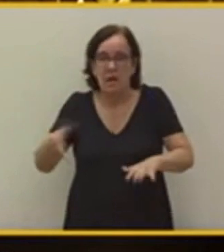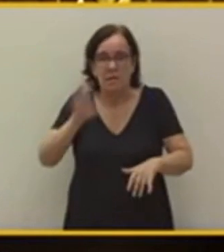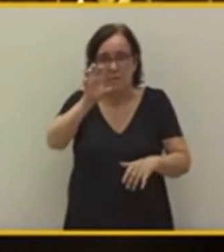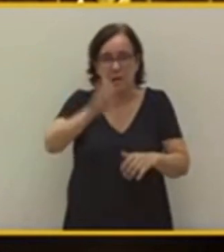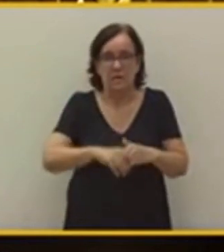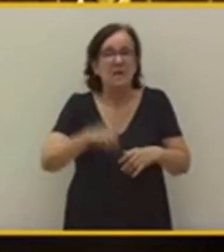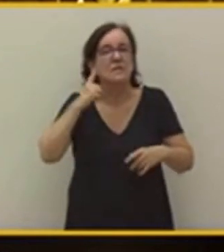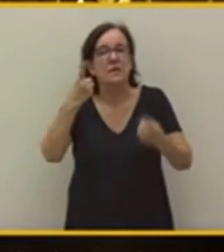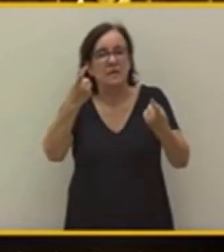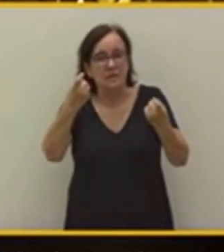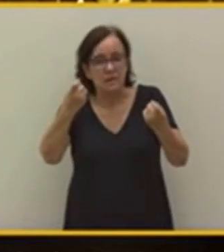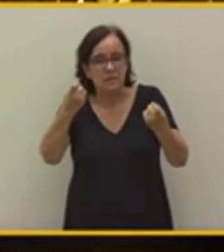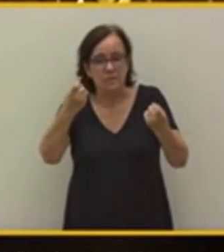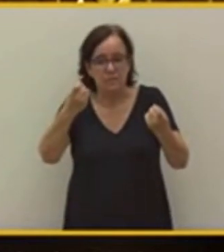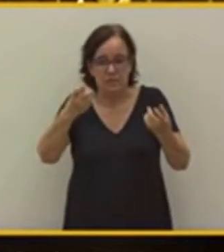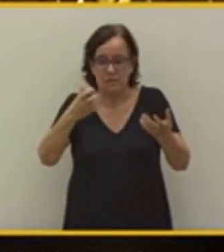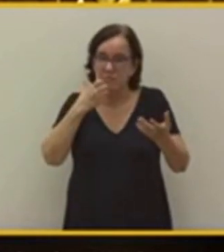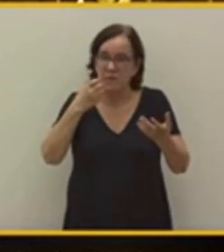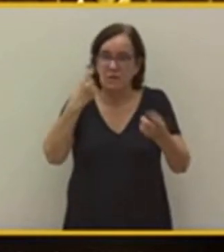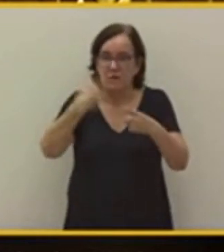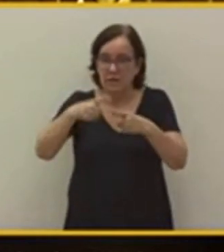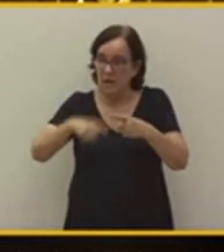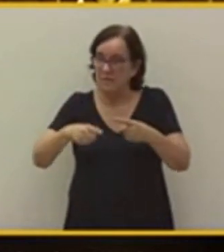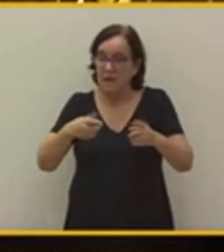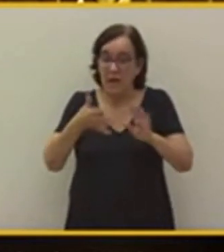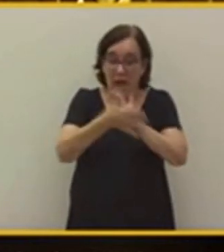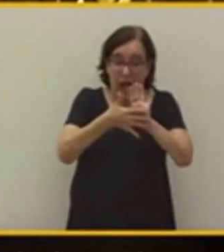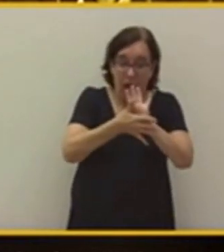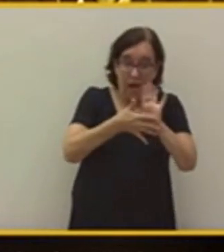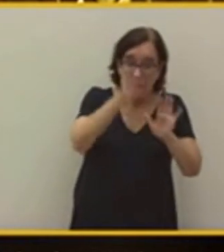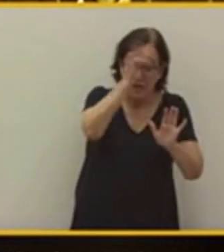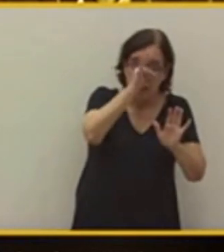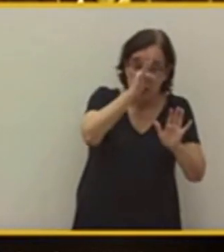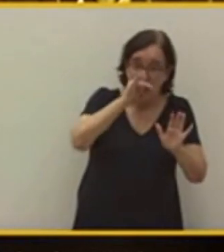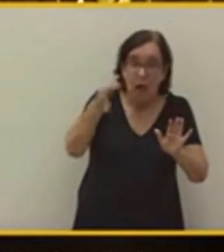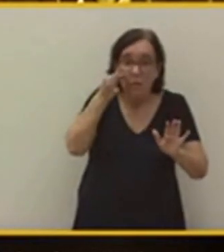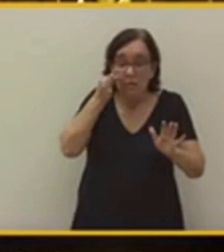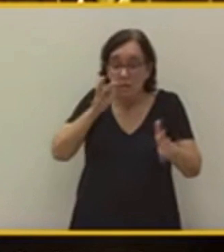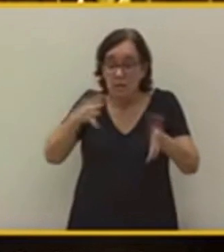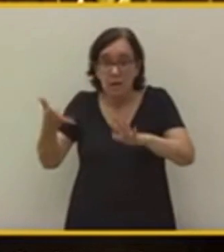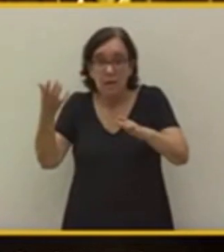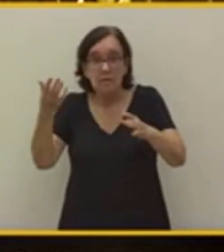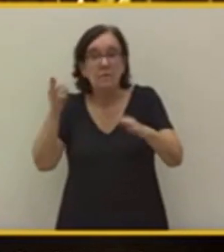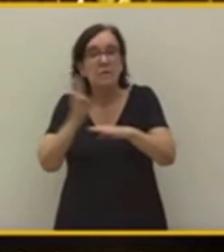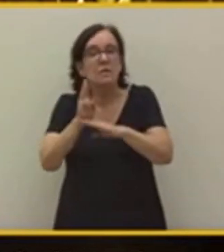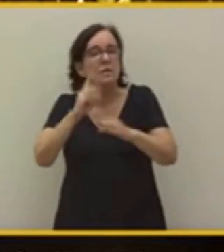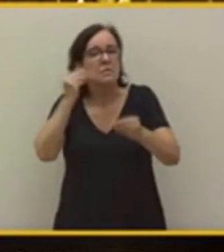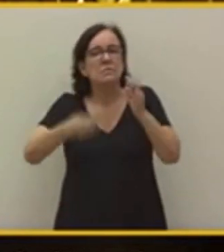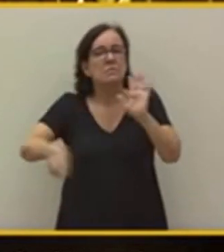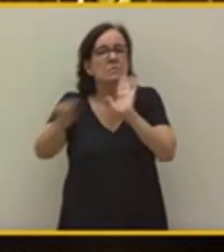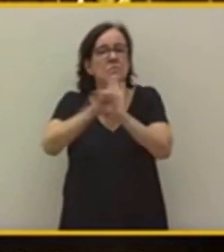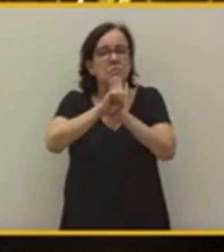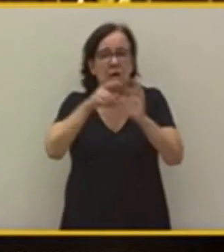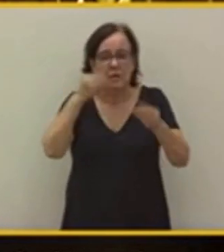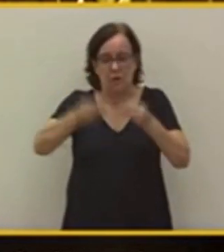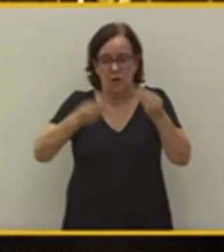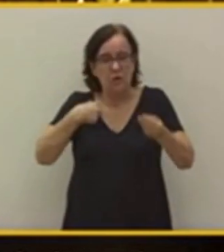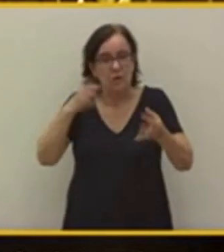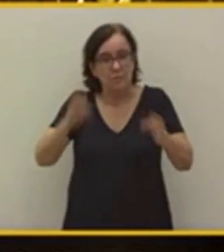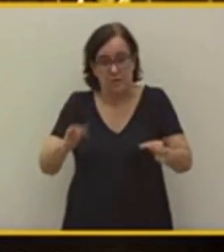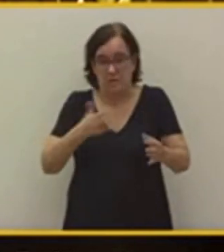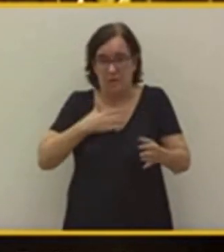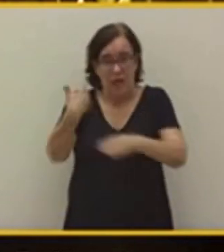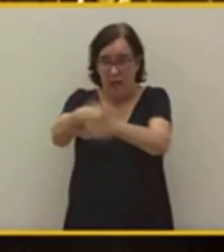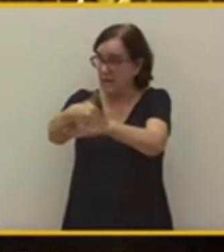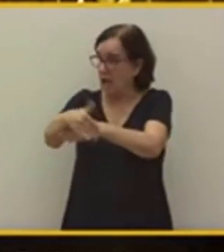de la necesidad de que entre lo que se dice y lo que se hace en este Parlamento simbolice de manera más precisa lo que ocurre en